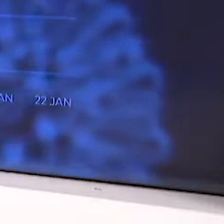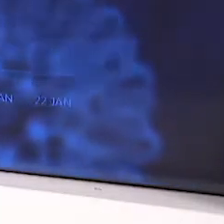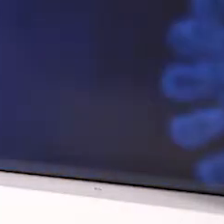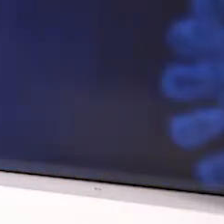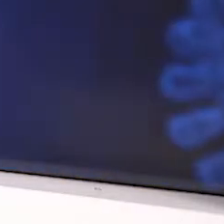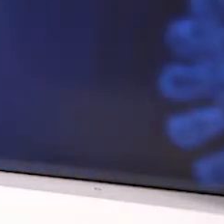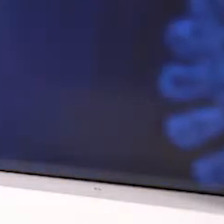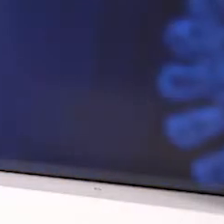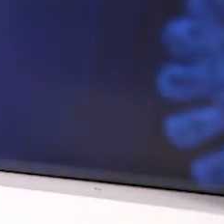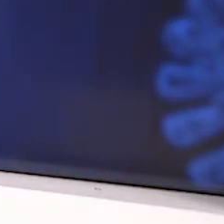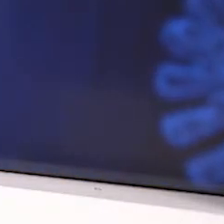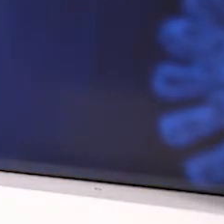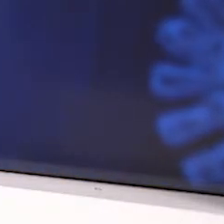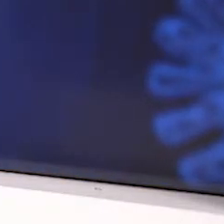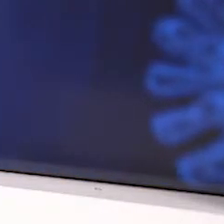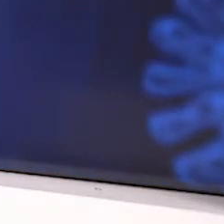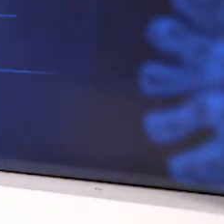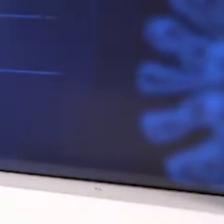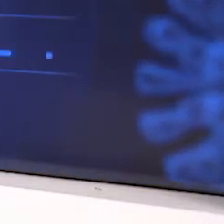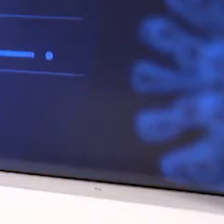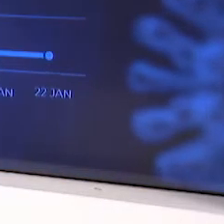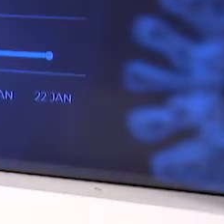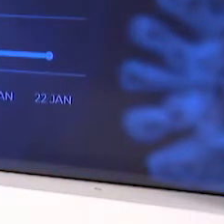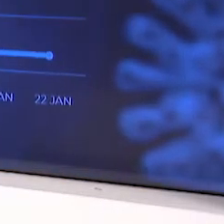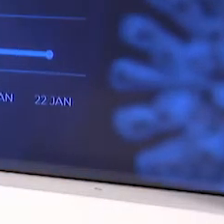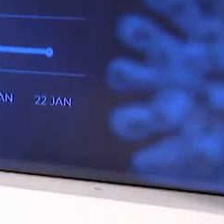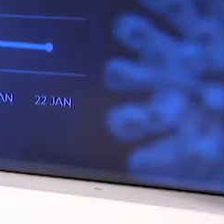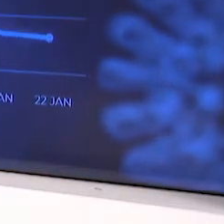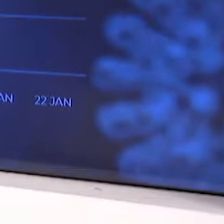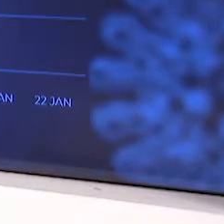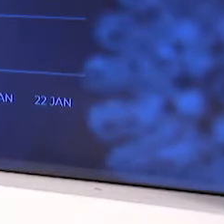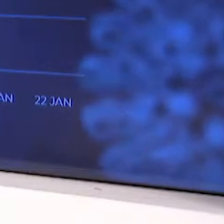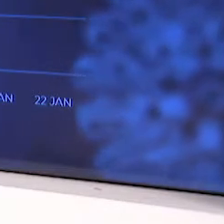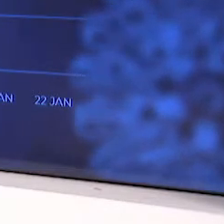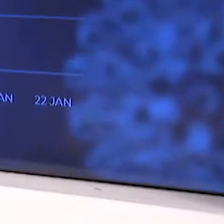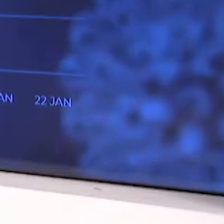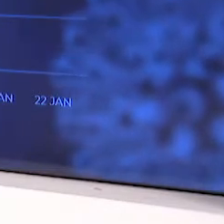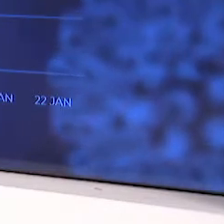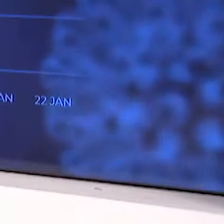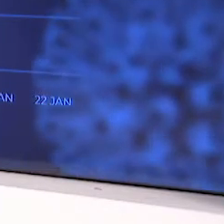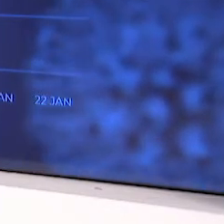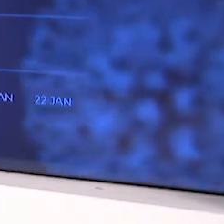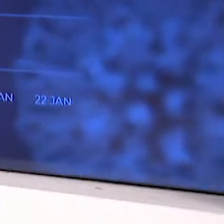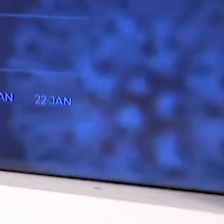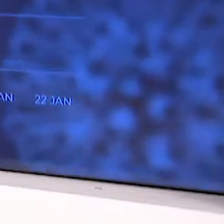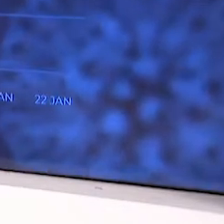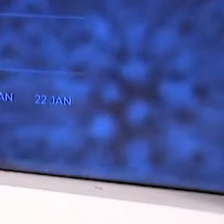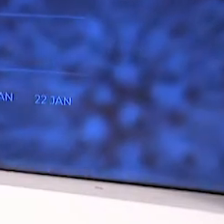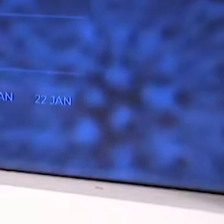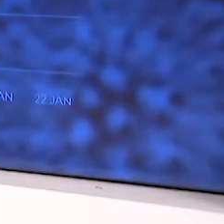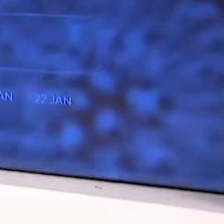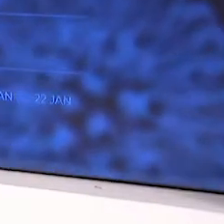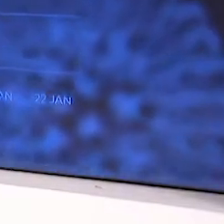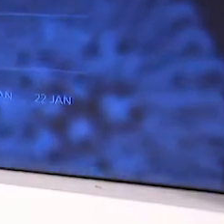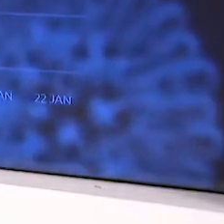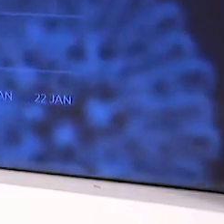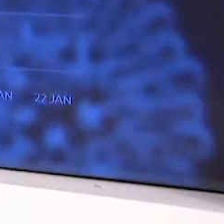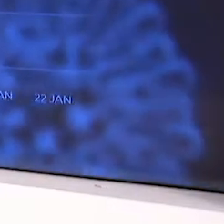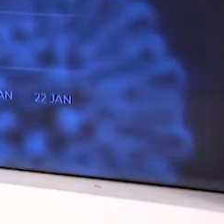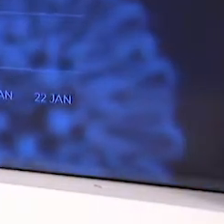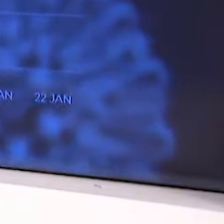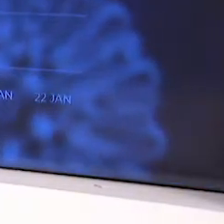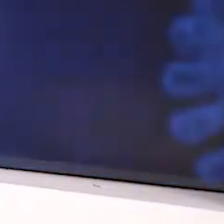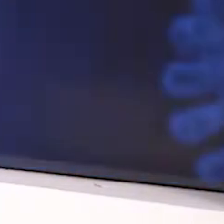A la una de la tarde, 20 minutos, llegan las coronacifras con todos los datos de los contagios por COVID-19 en Colombia, el mundo